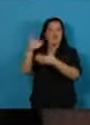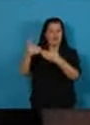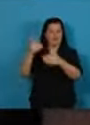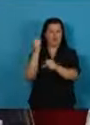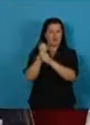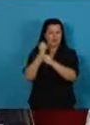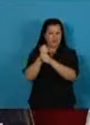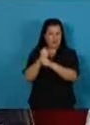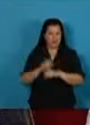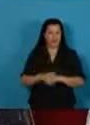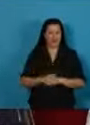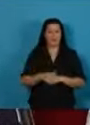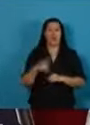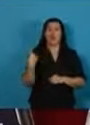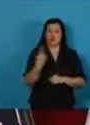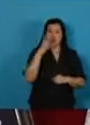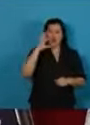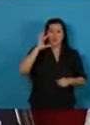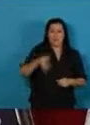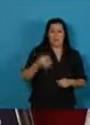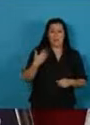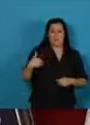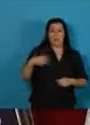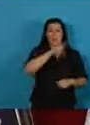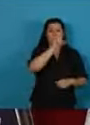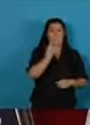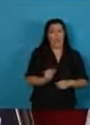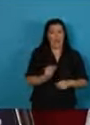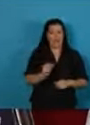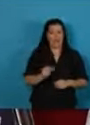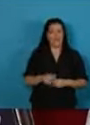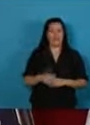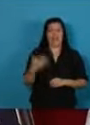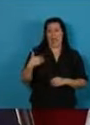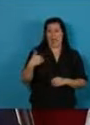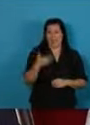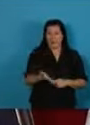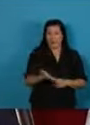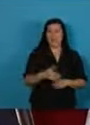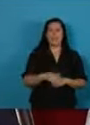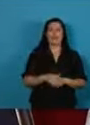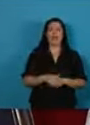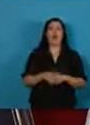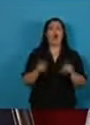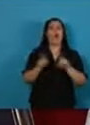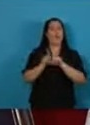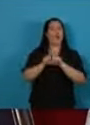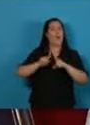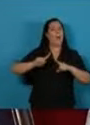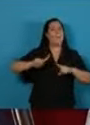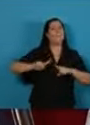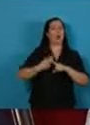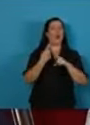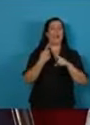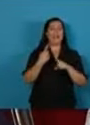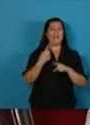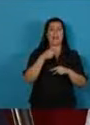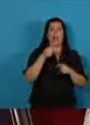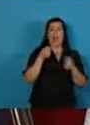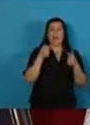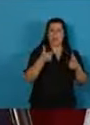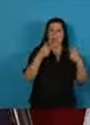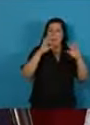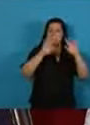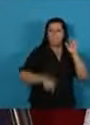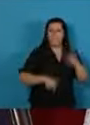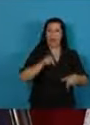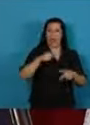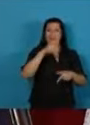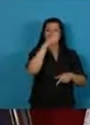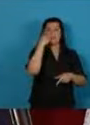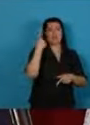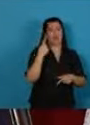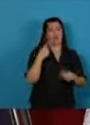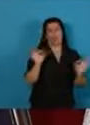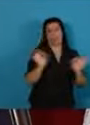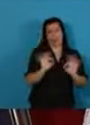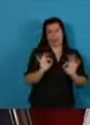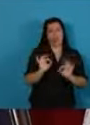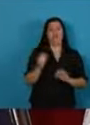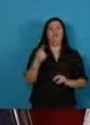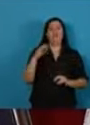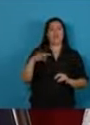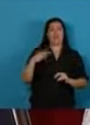Sabemos que nuestro país no se destaca por haber tenido políticas de Estado. Desde 1983